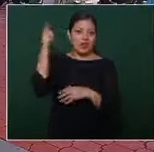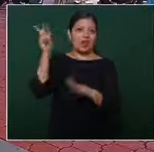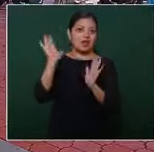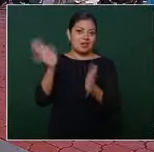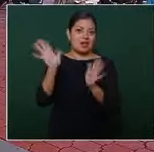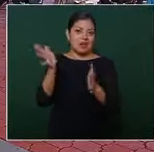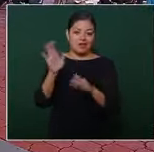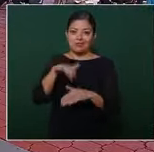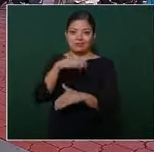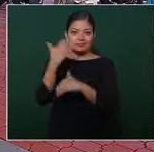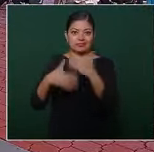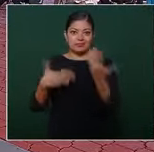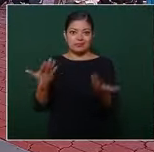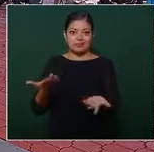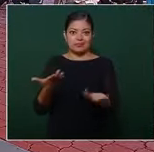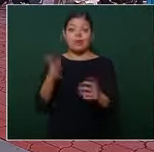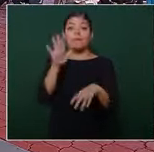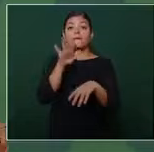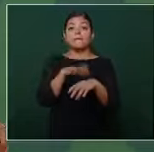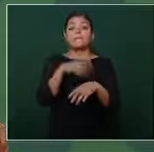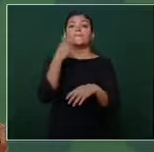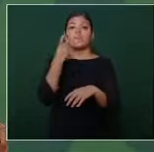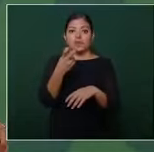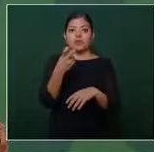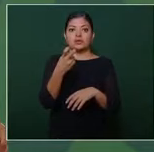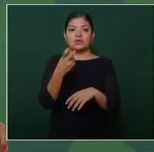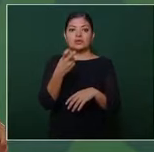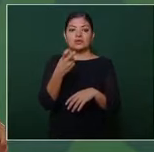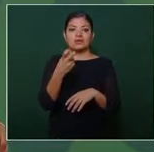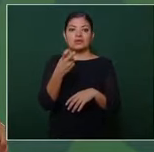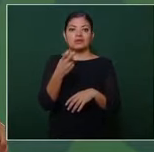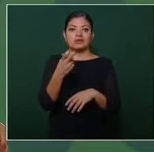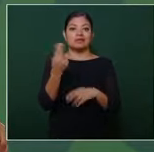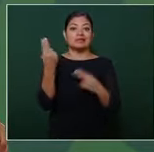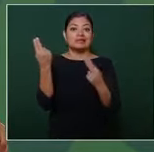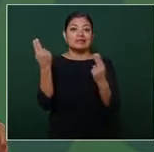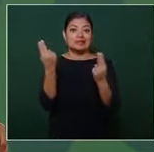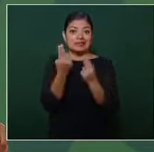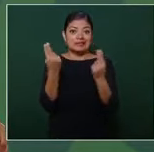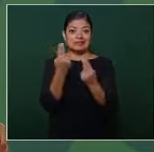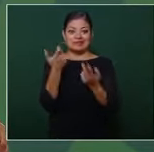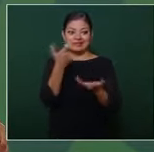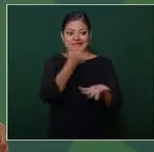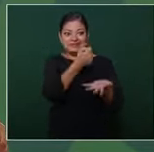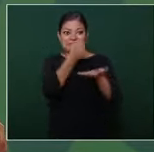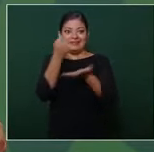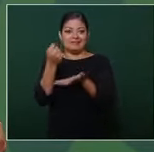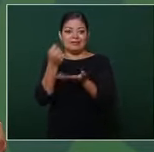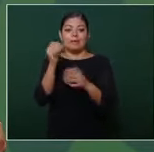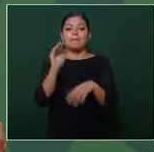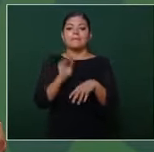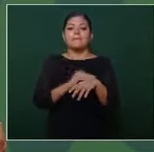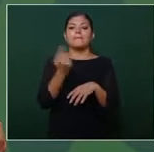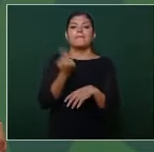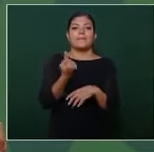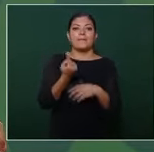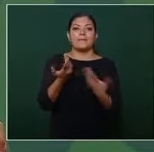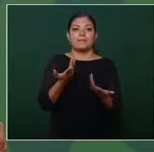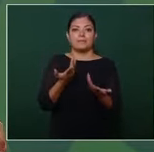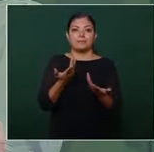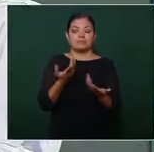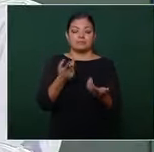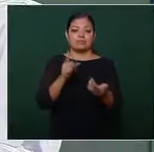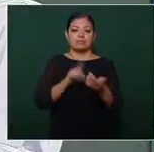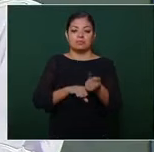por eso fue que necesitábamos estos recursos porque nos